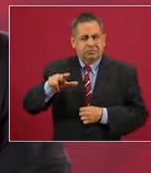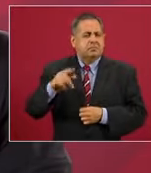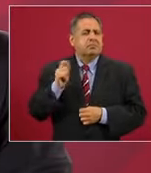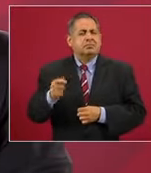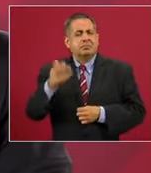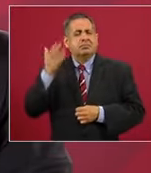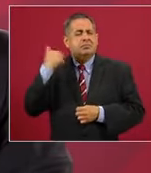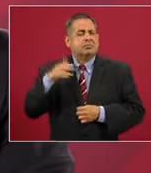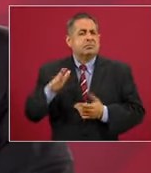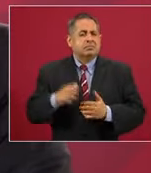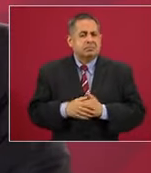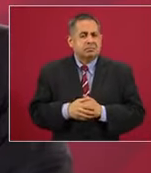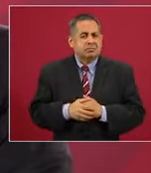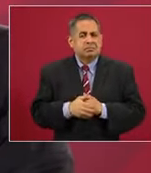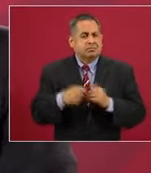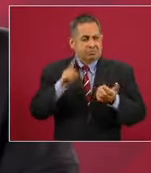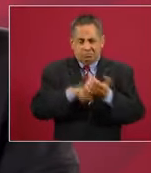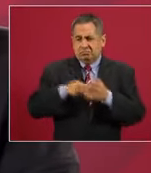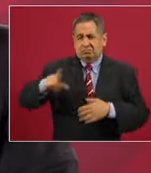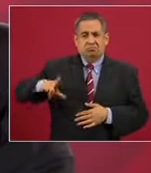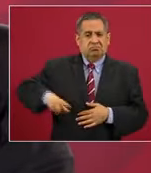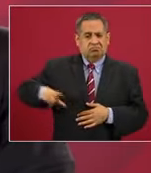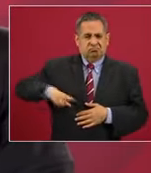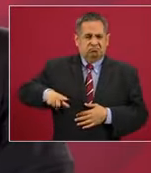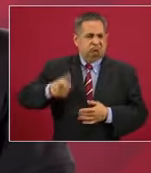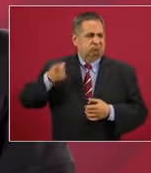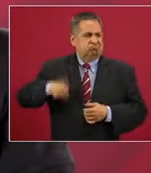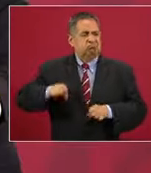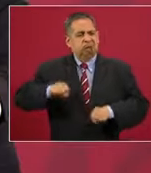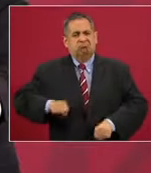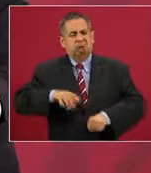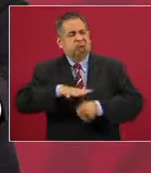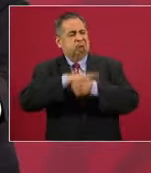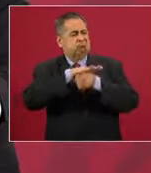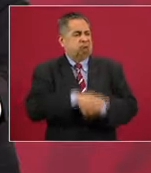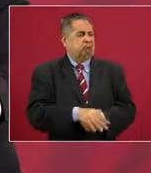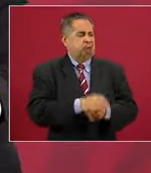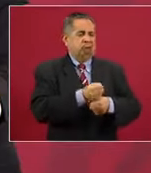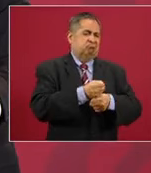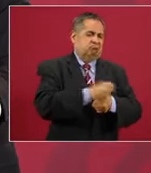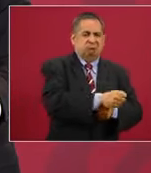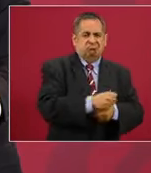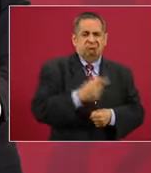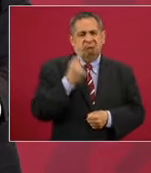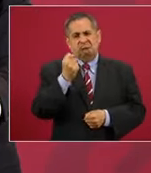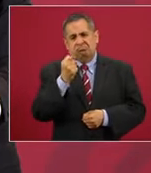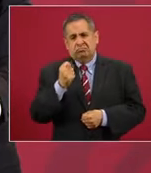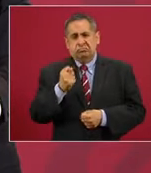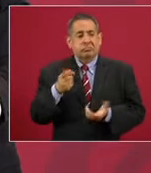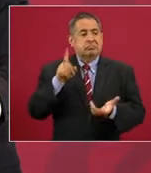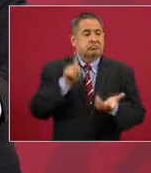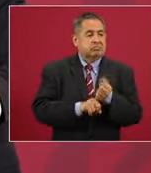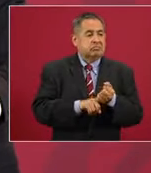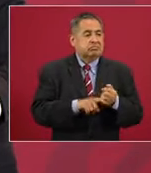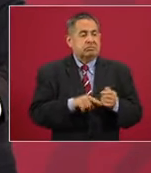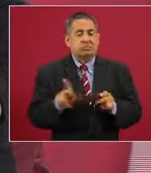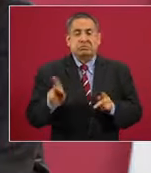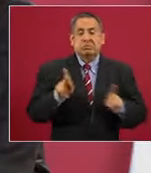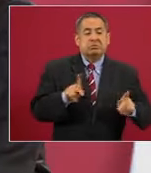Pues fue el Estado autoritario valiéndose de infiltrados.